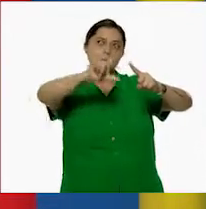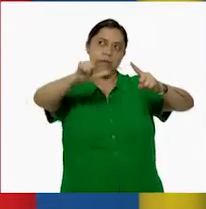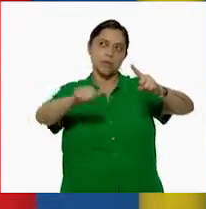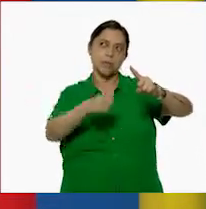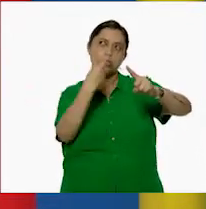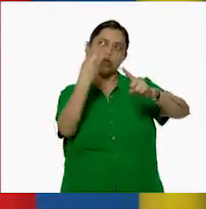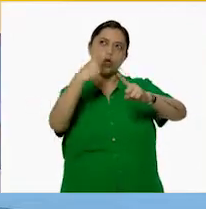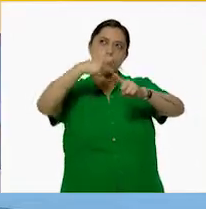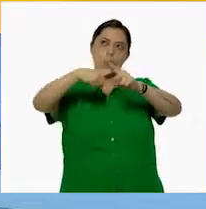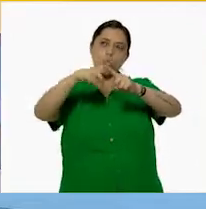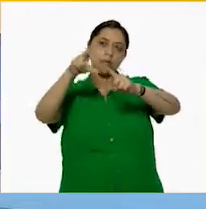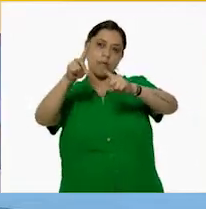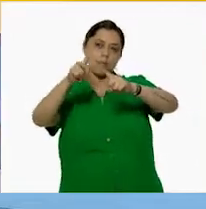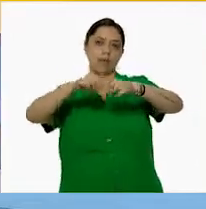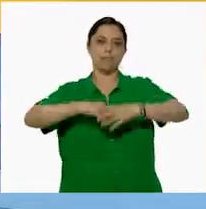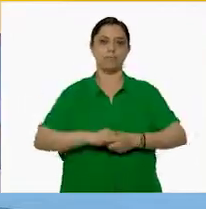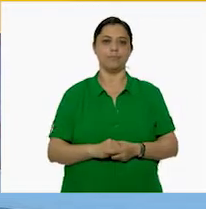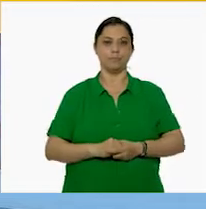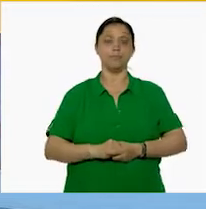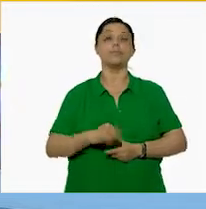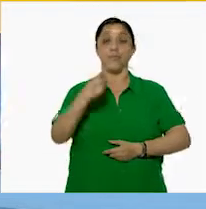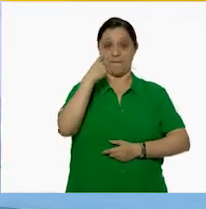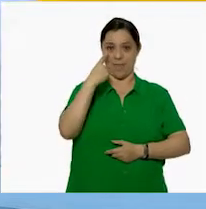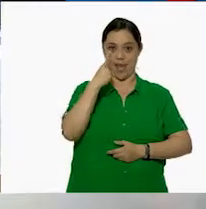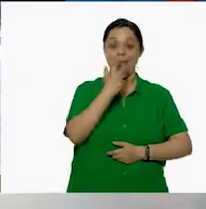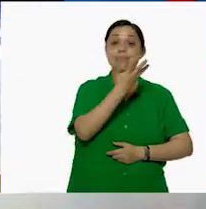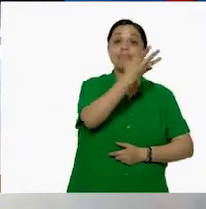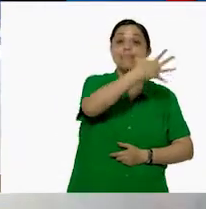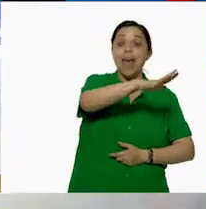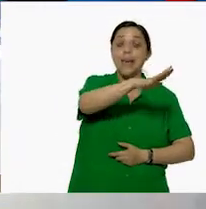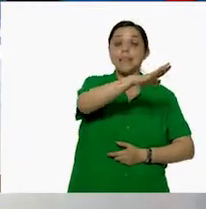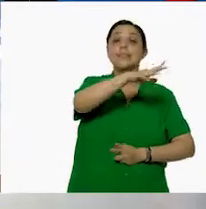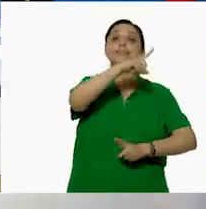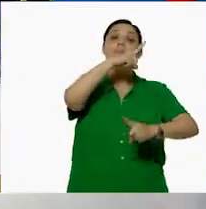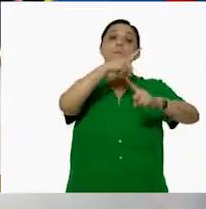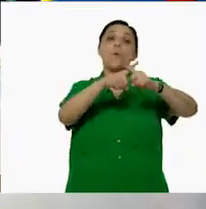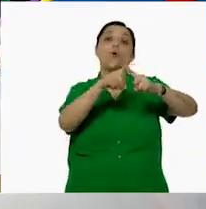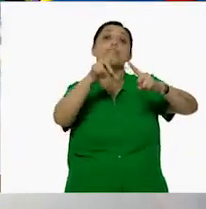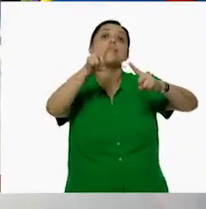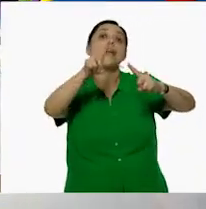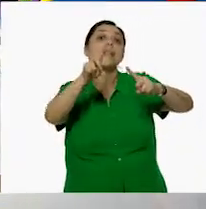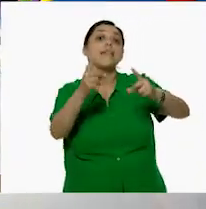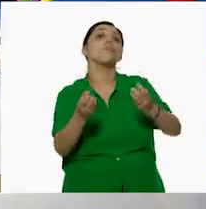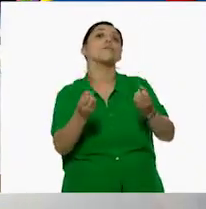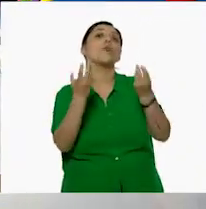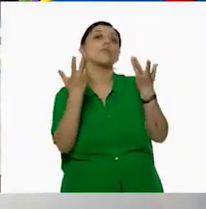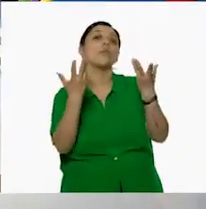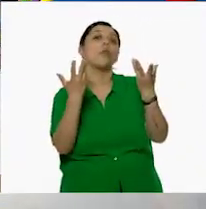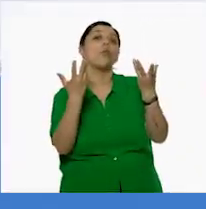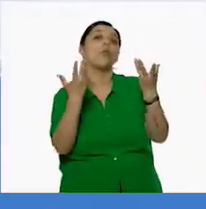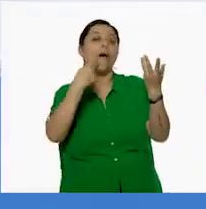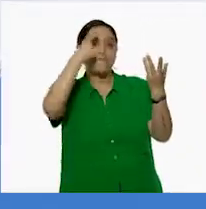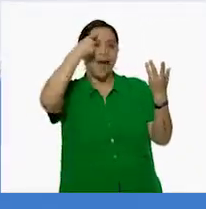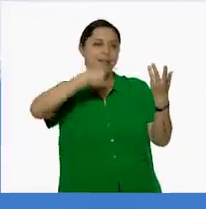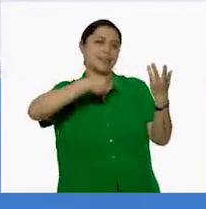descomposición. ¿Cuánto es 10 por 30? ¡Eso está fácil, Ale! Solo multiplica